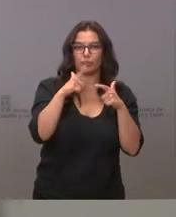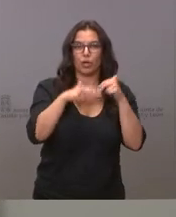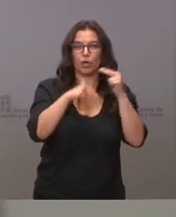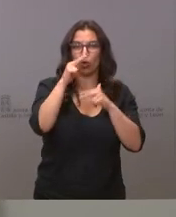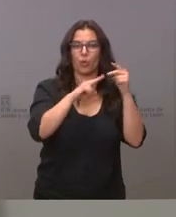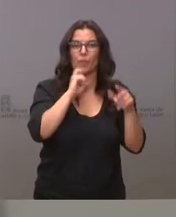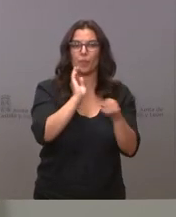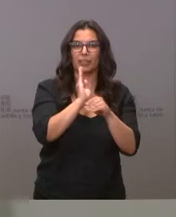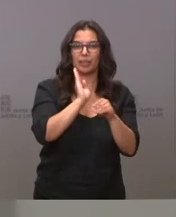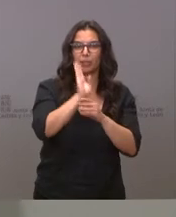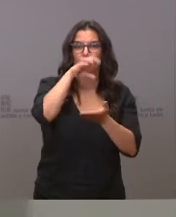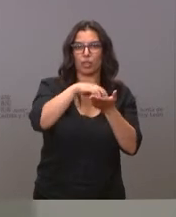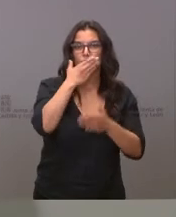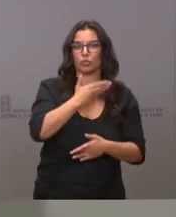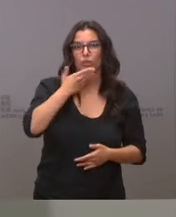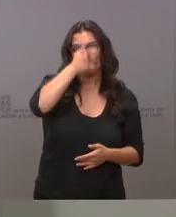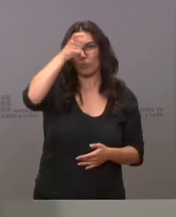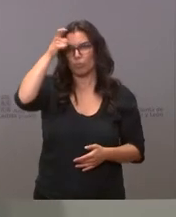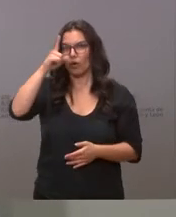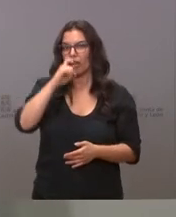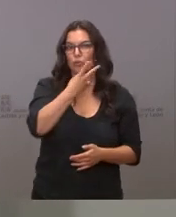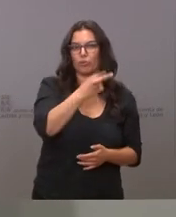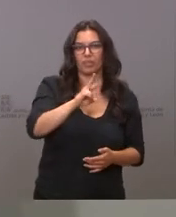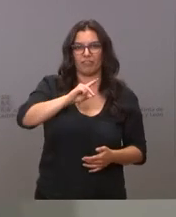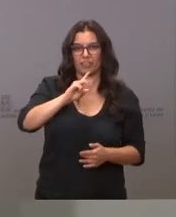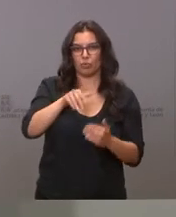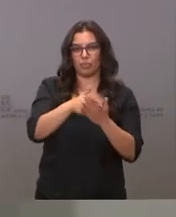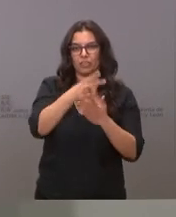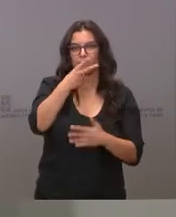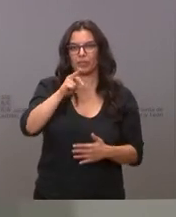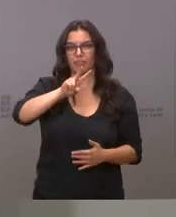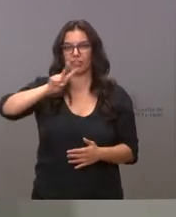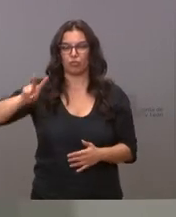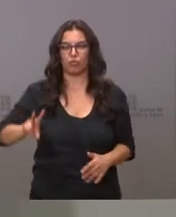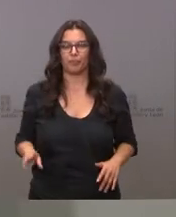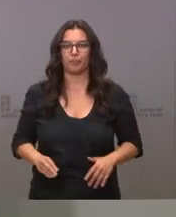edificios escolares del medio rural durante los años 2021 y 2022.